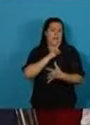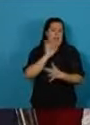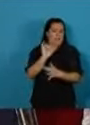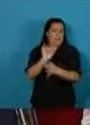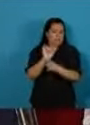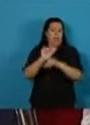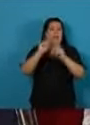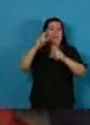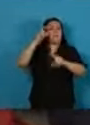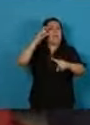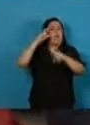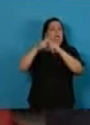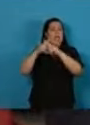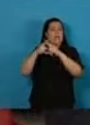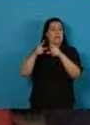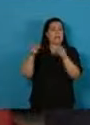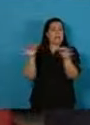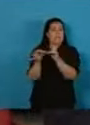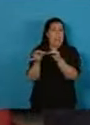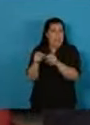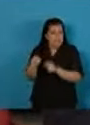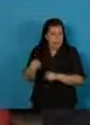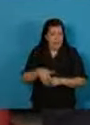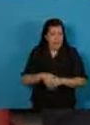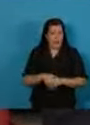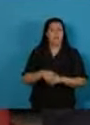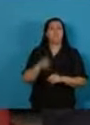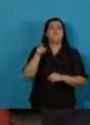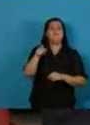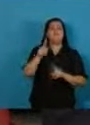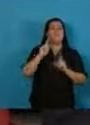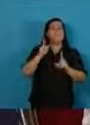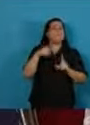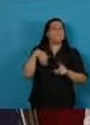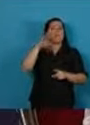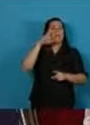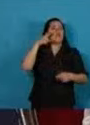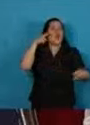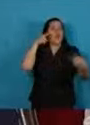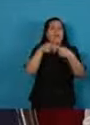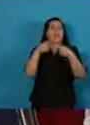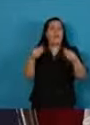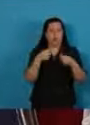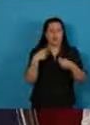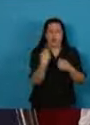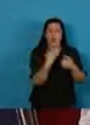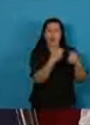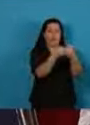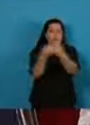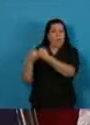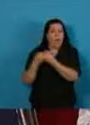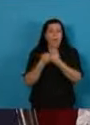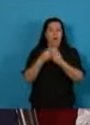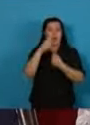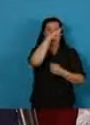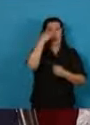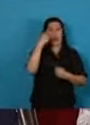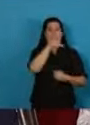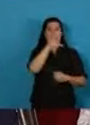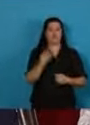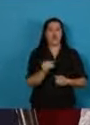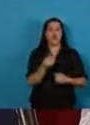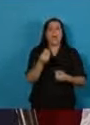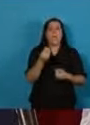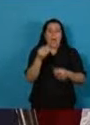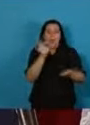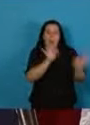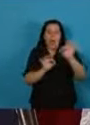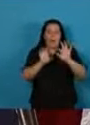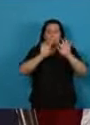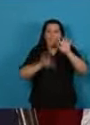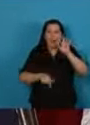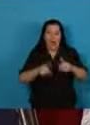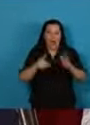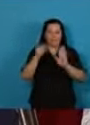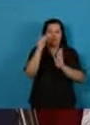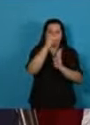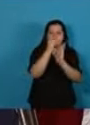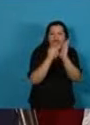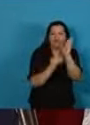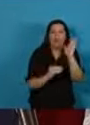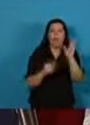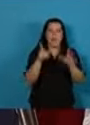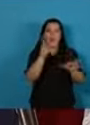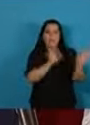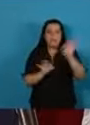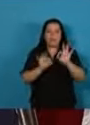excombatientes. Su objetivo será forjar un consenso nacional para diseñar y llevar adelante las